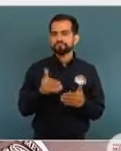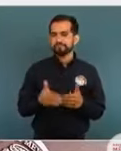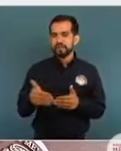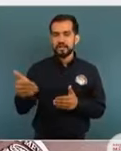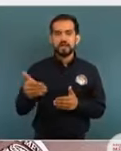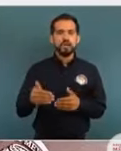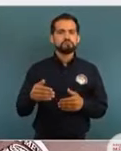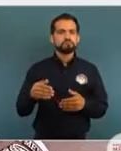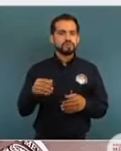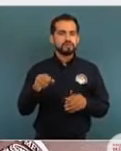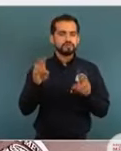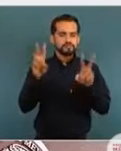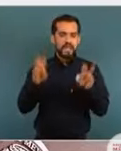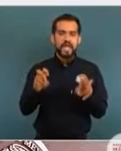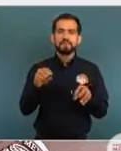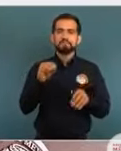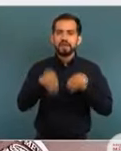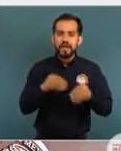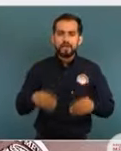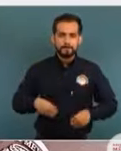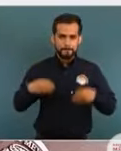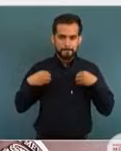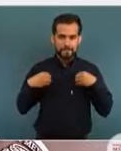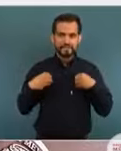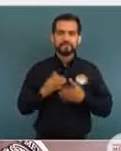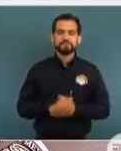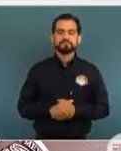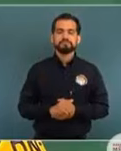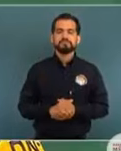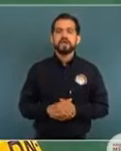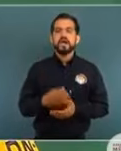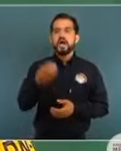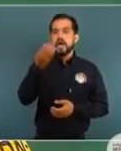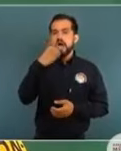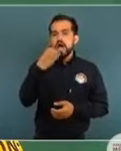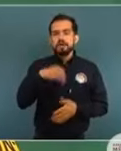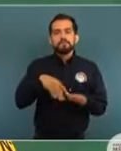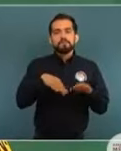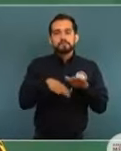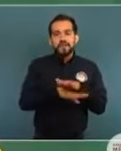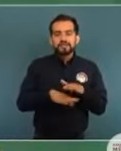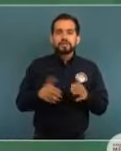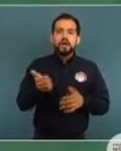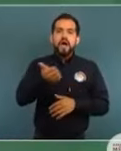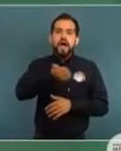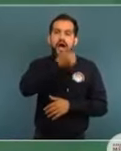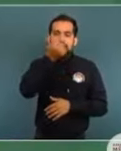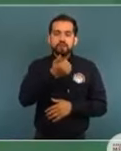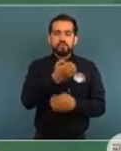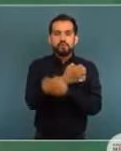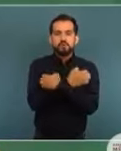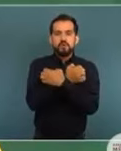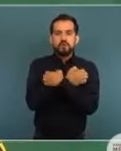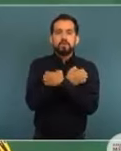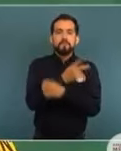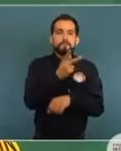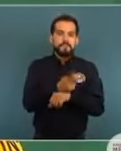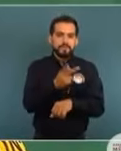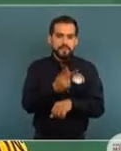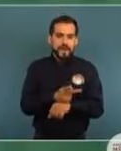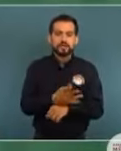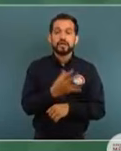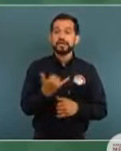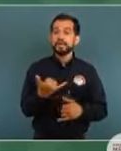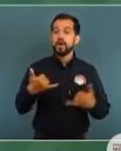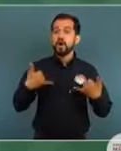permanentes, sembrando vida, productos alimentarios básicos, estudiantes de educación media superior